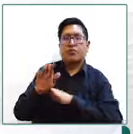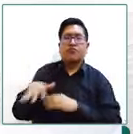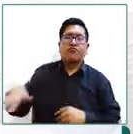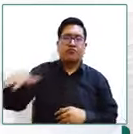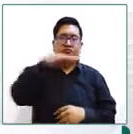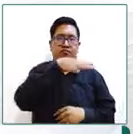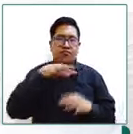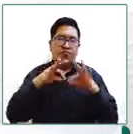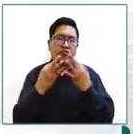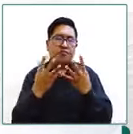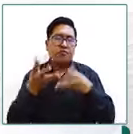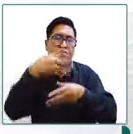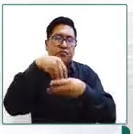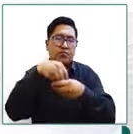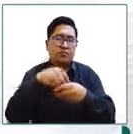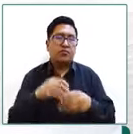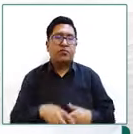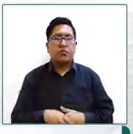familiar